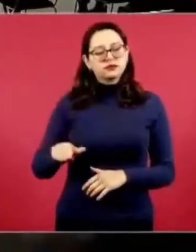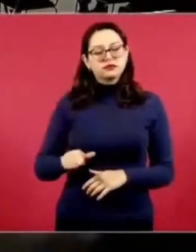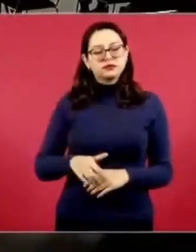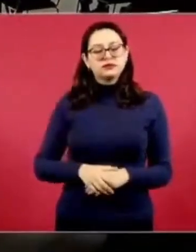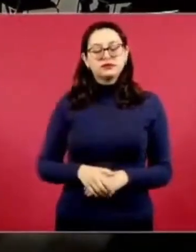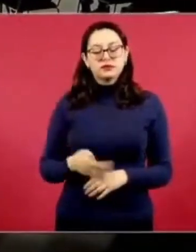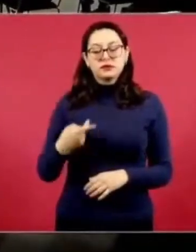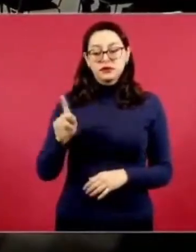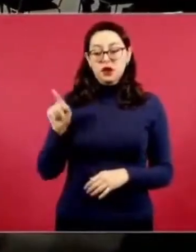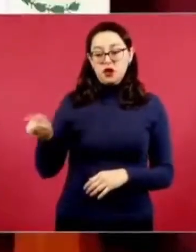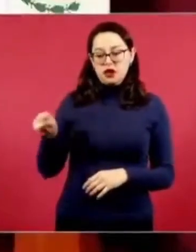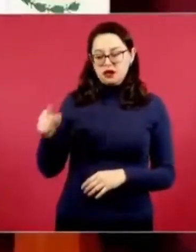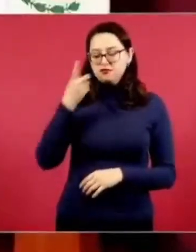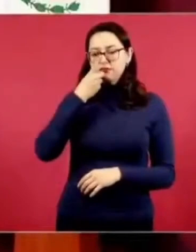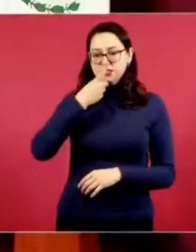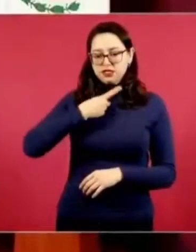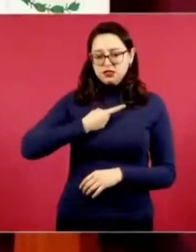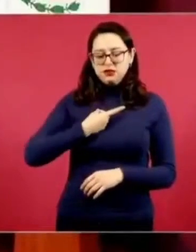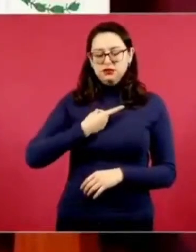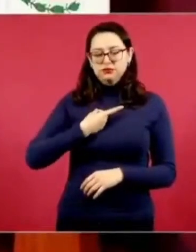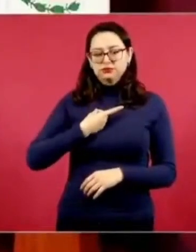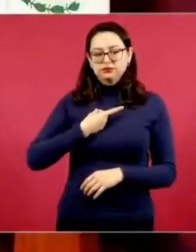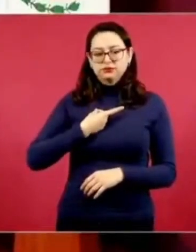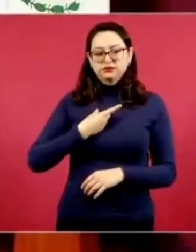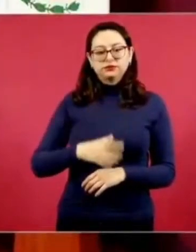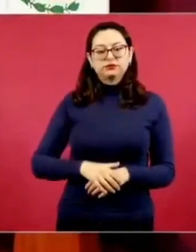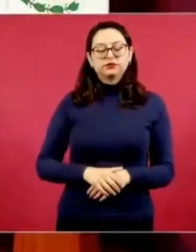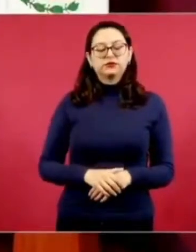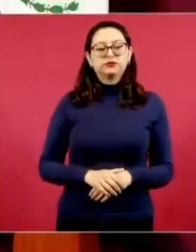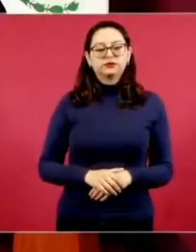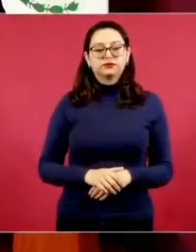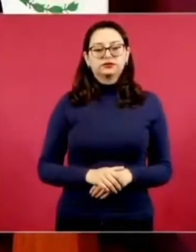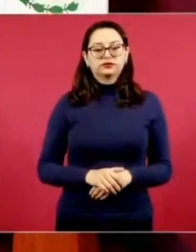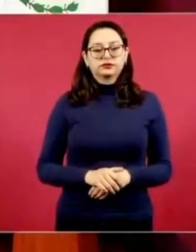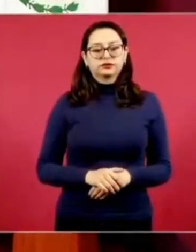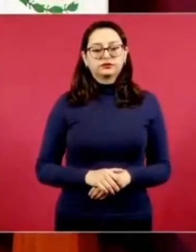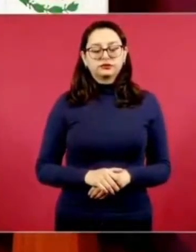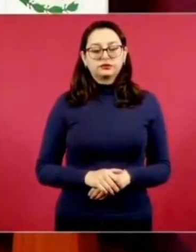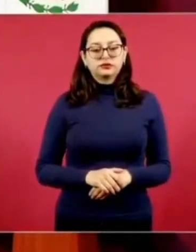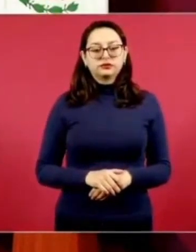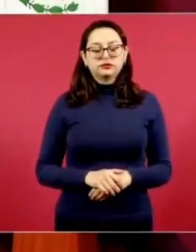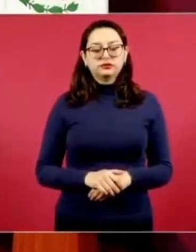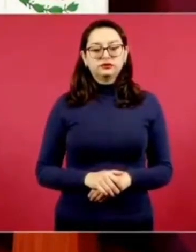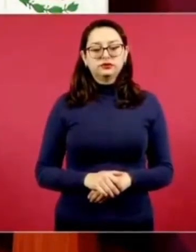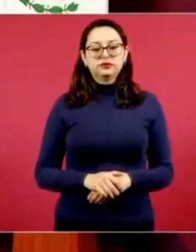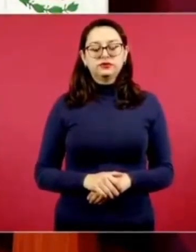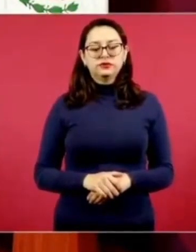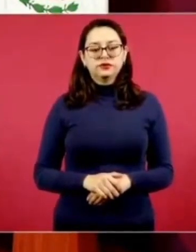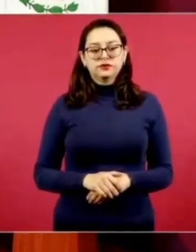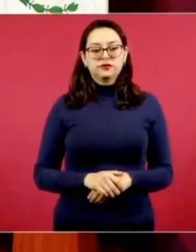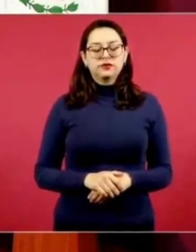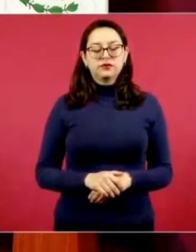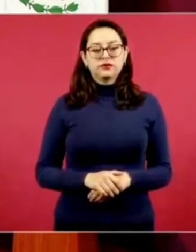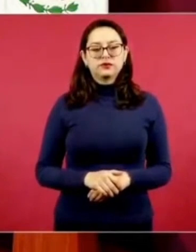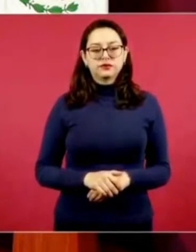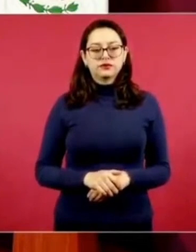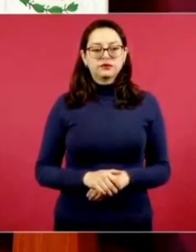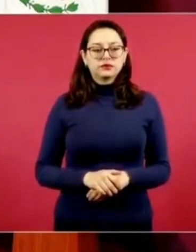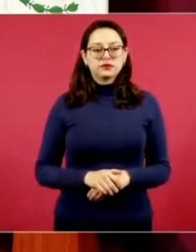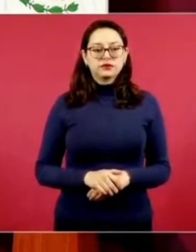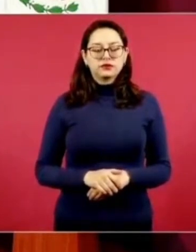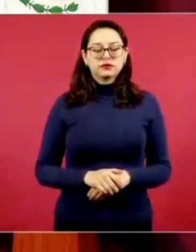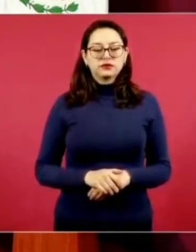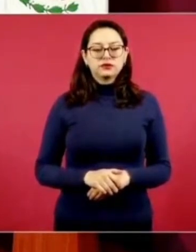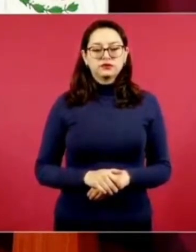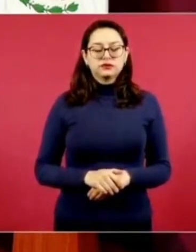aquellos tiempos de